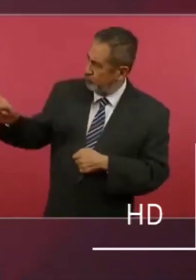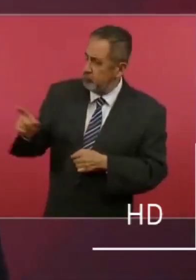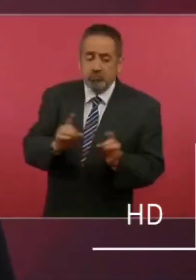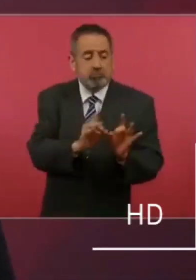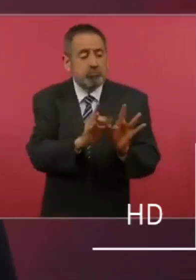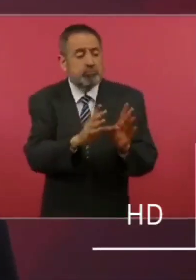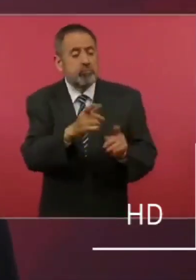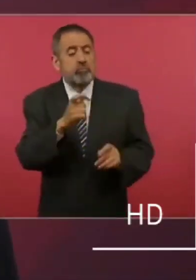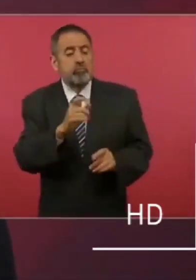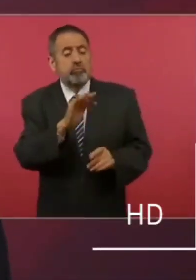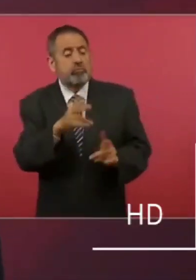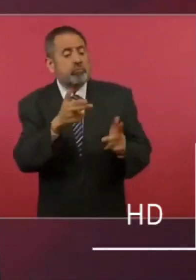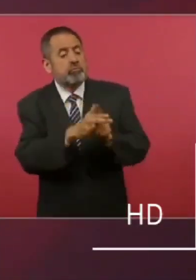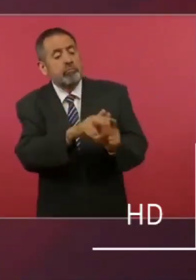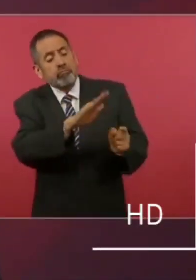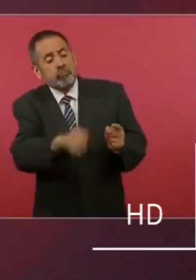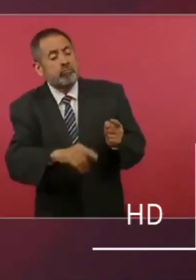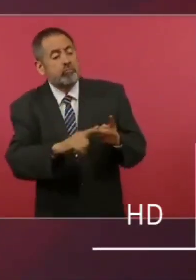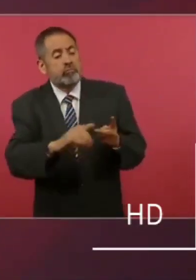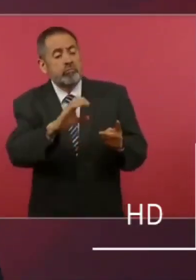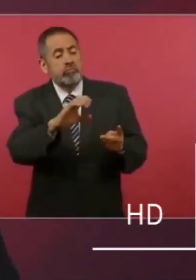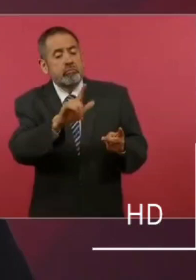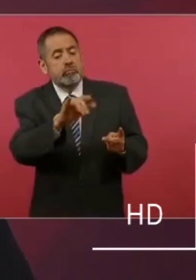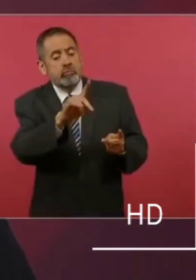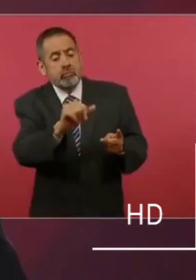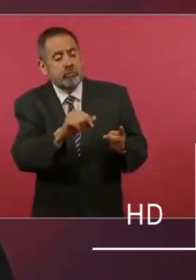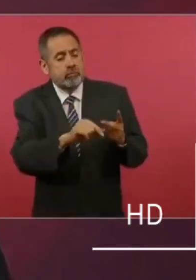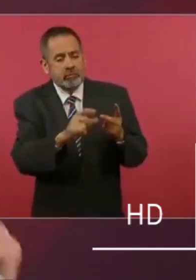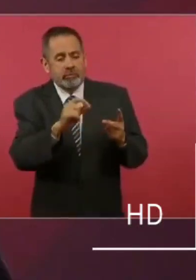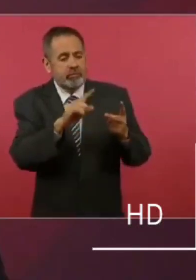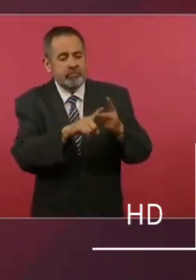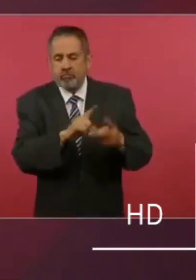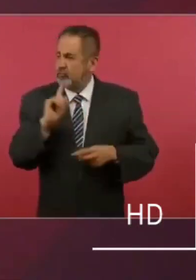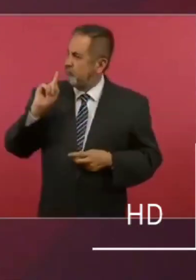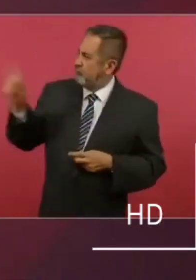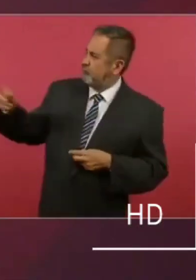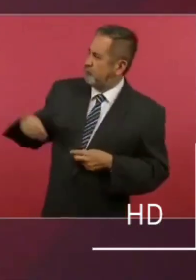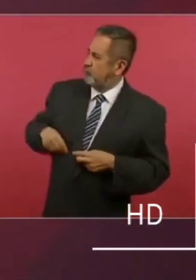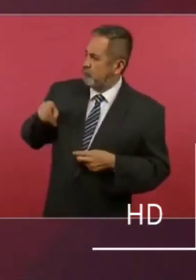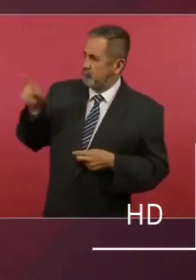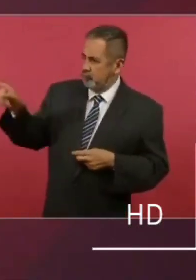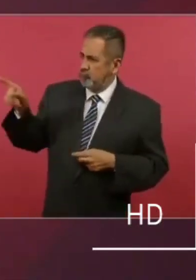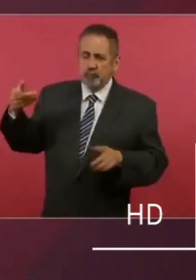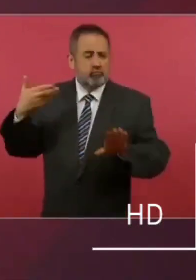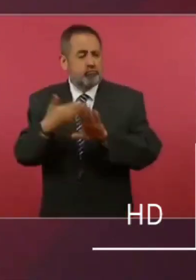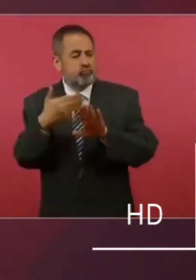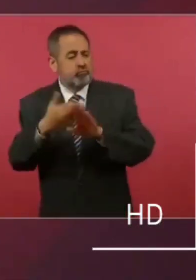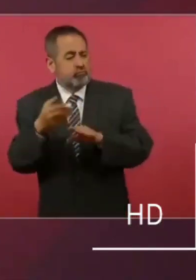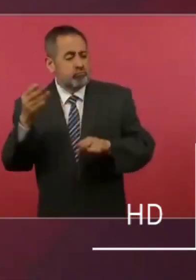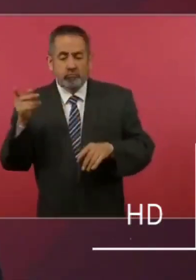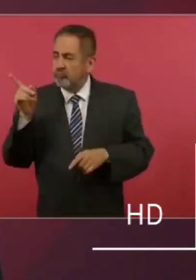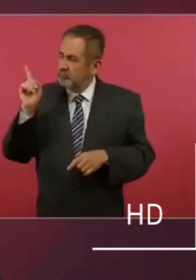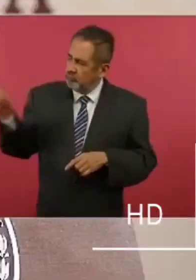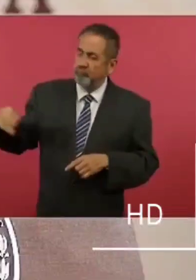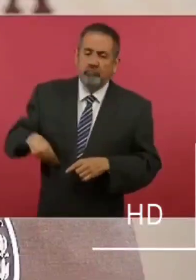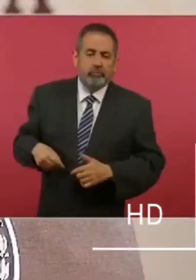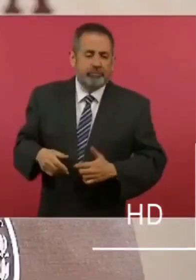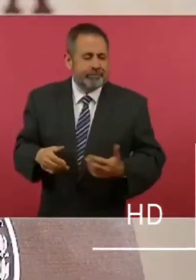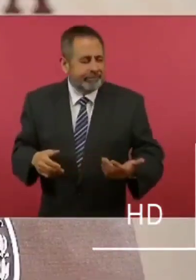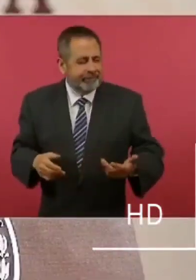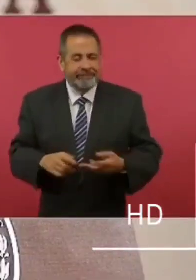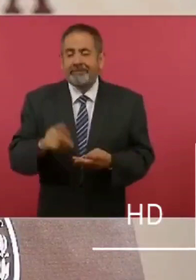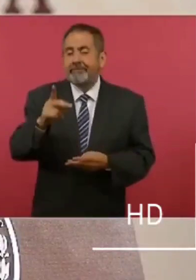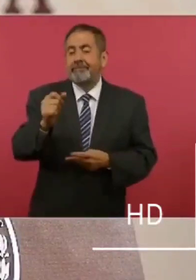a Claudia X. González, sembrador de odio, dice Javier Lozano. Pascal Beltrán del